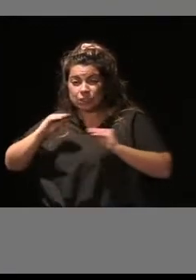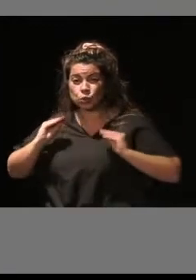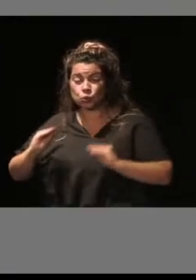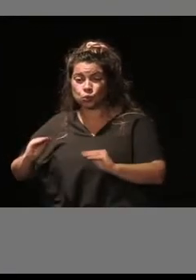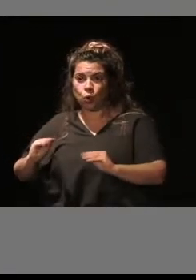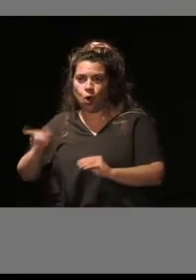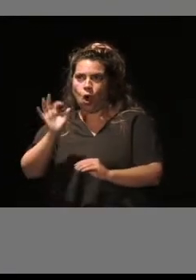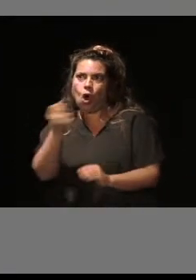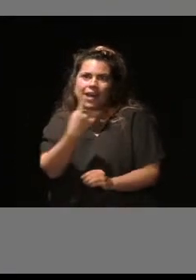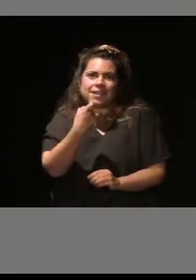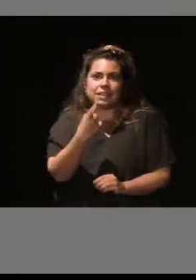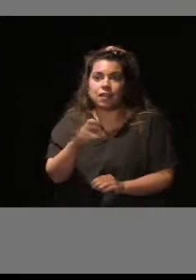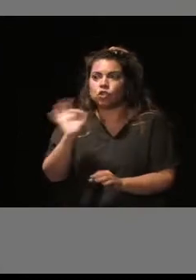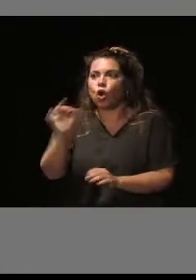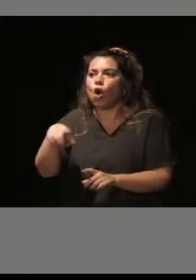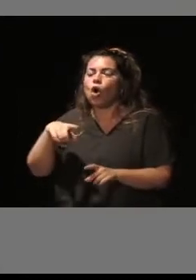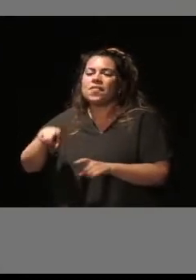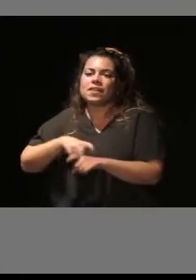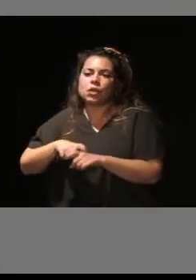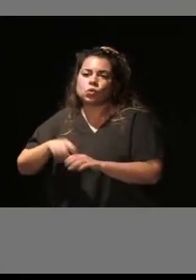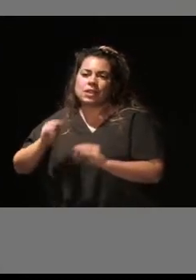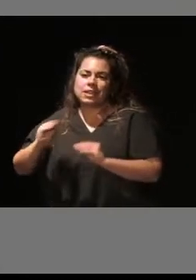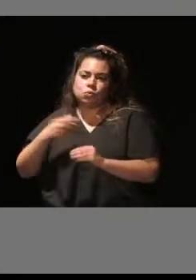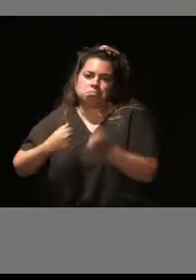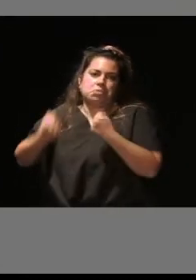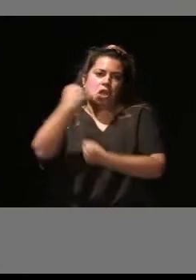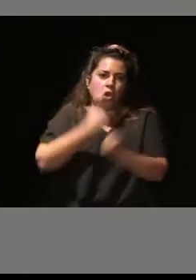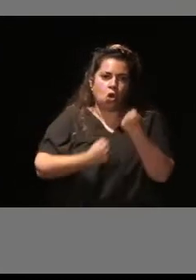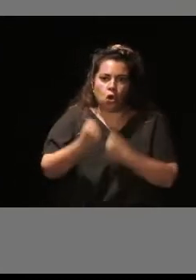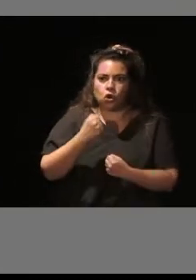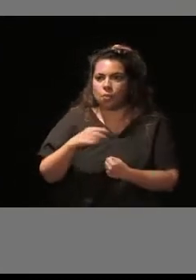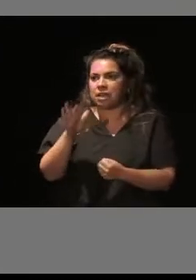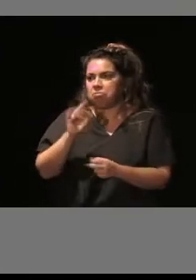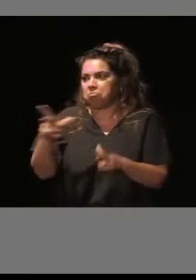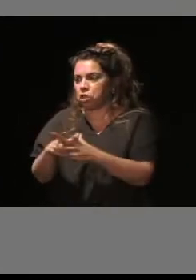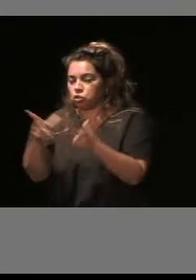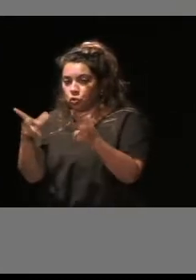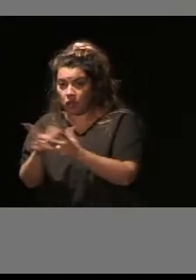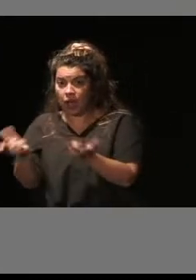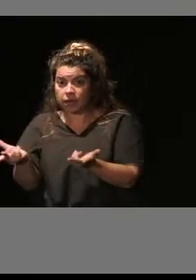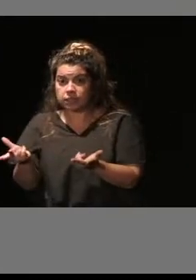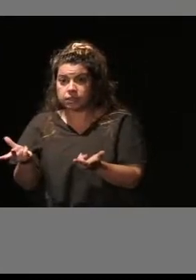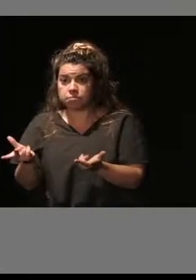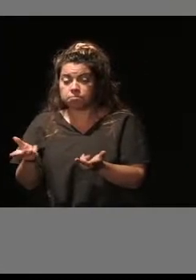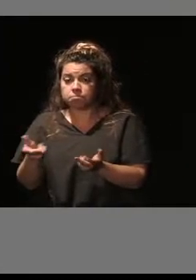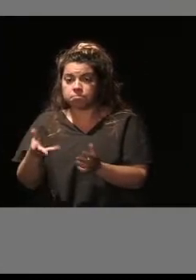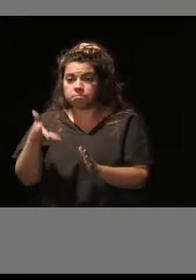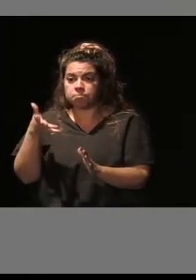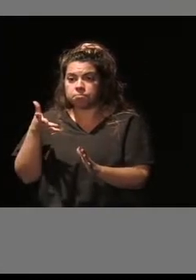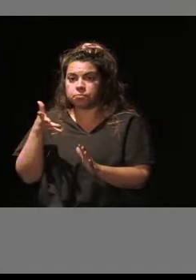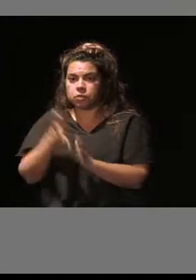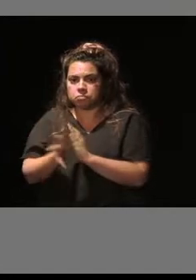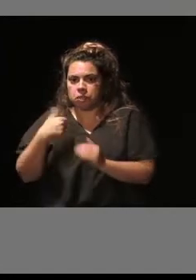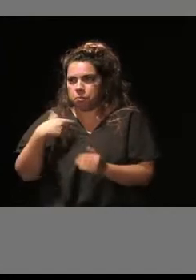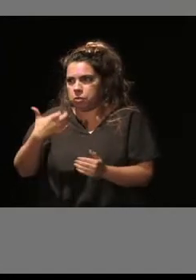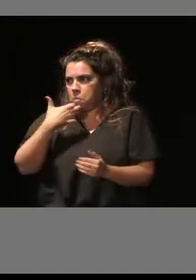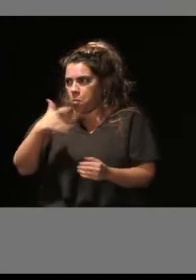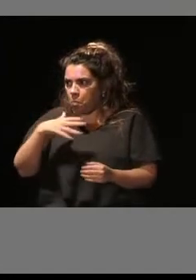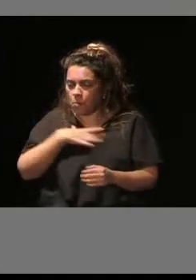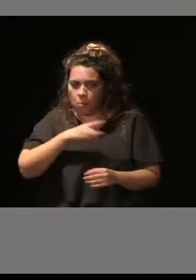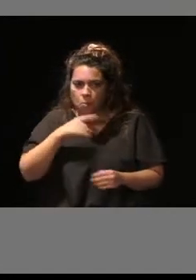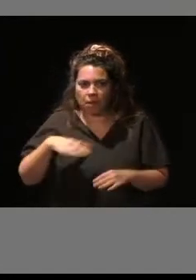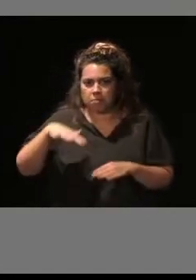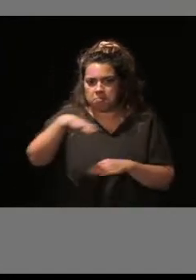necesidades o circunstancias personales, económicas, educativas o sociales, se encuentren, aunque sea territorial, sectorial